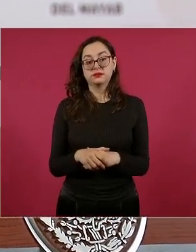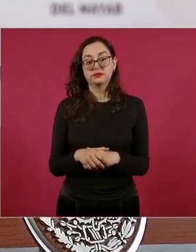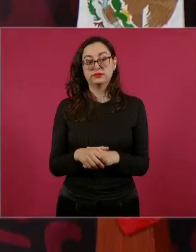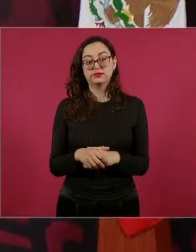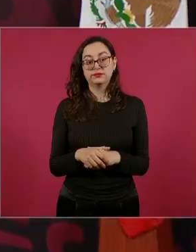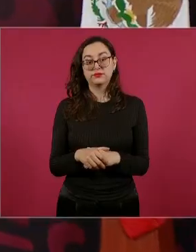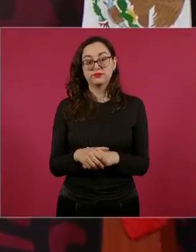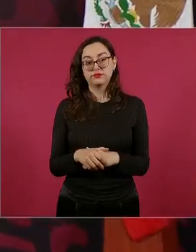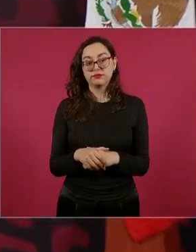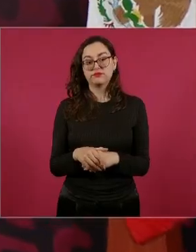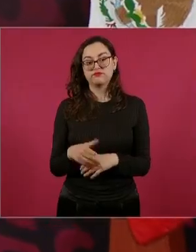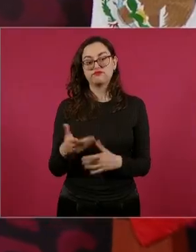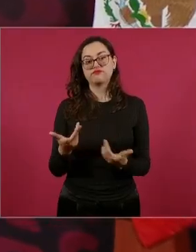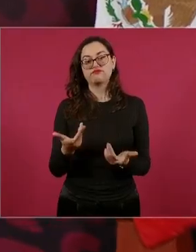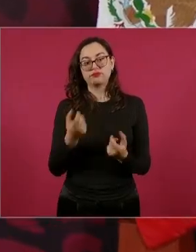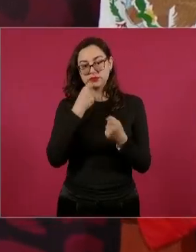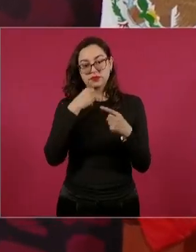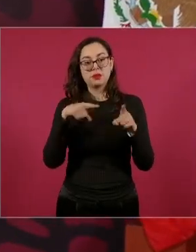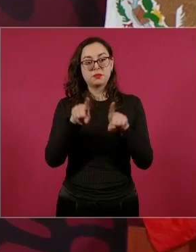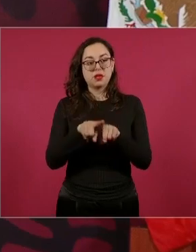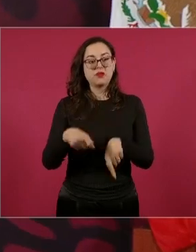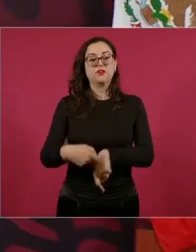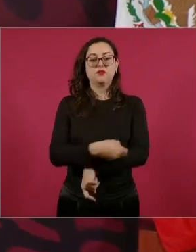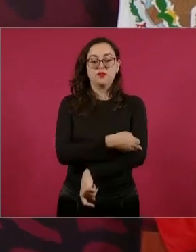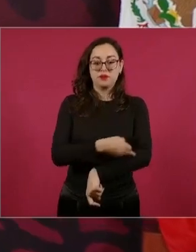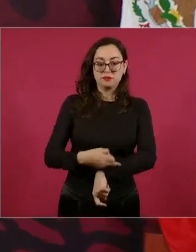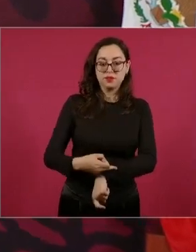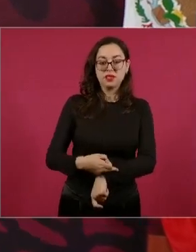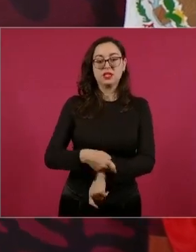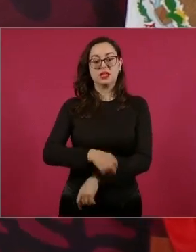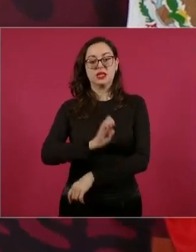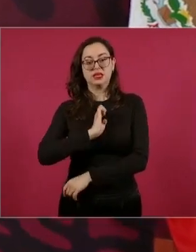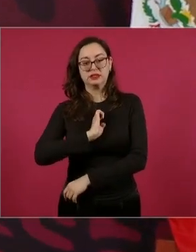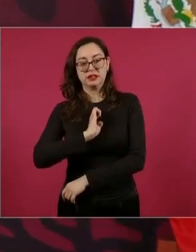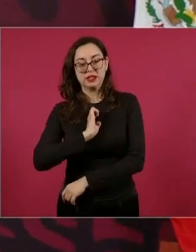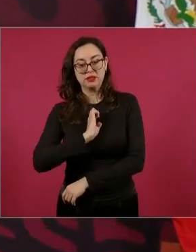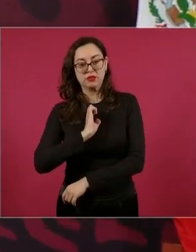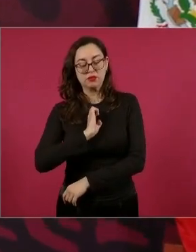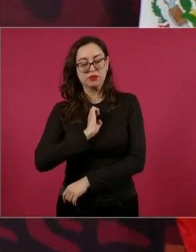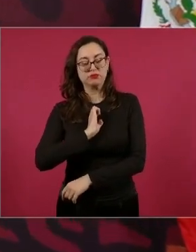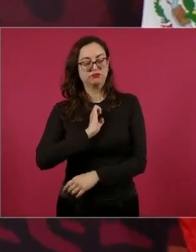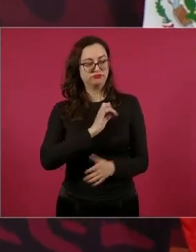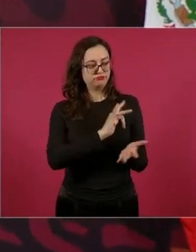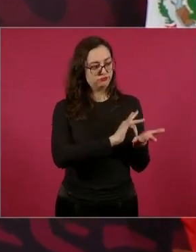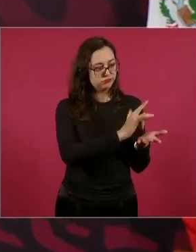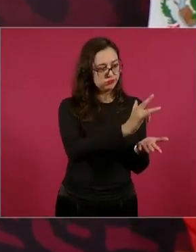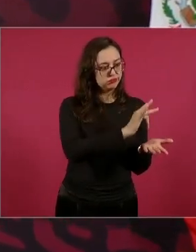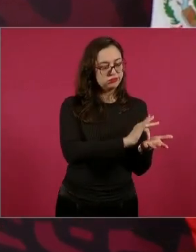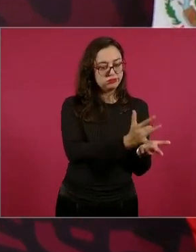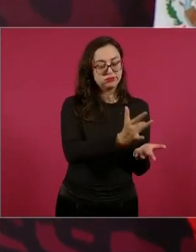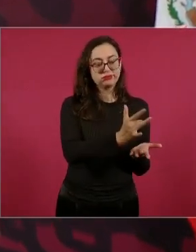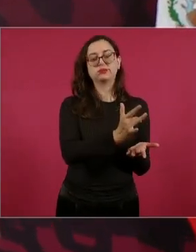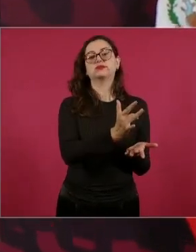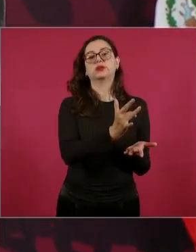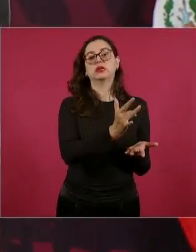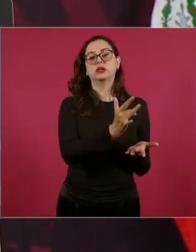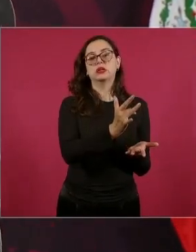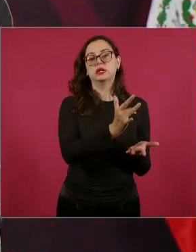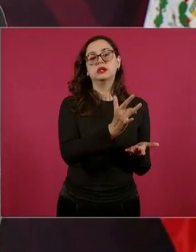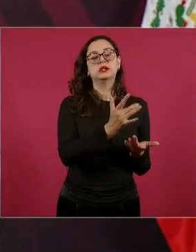sus familias, a sus entrenadores y desde luego